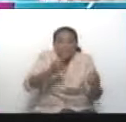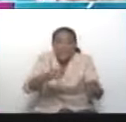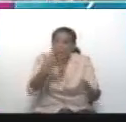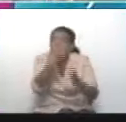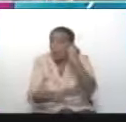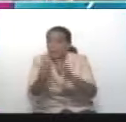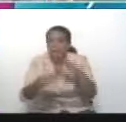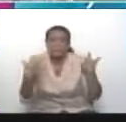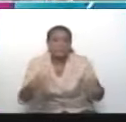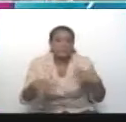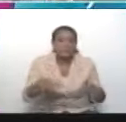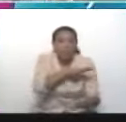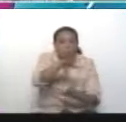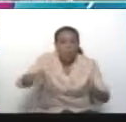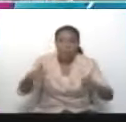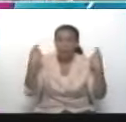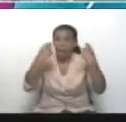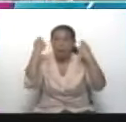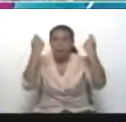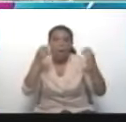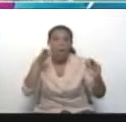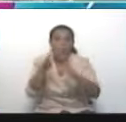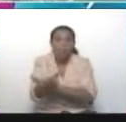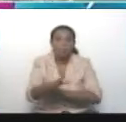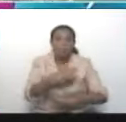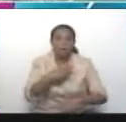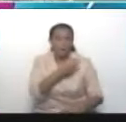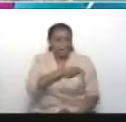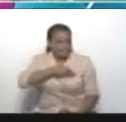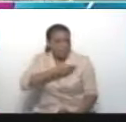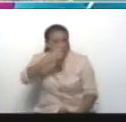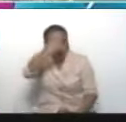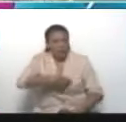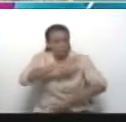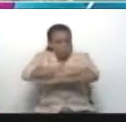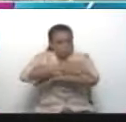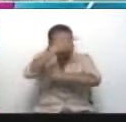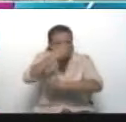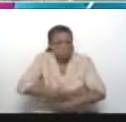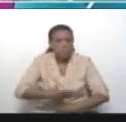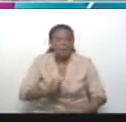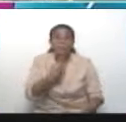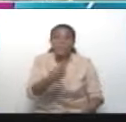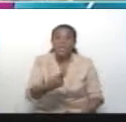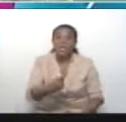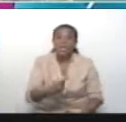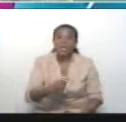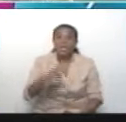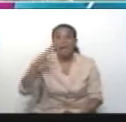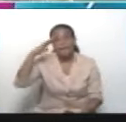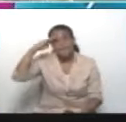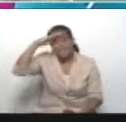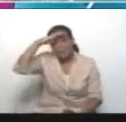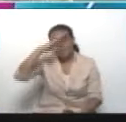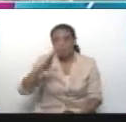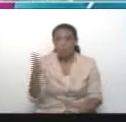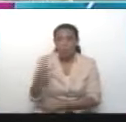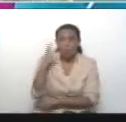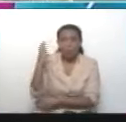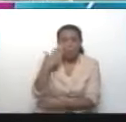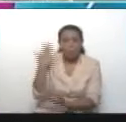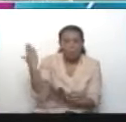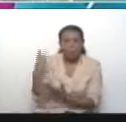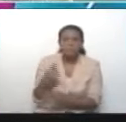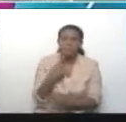permanente en los medios, ahora en las redes, contra su moral. Dijo el presidente Petro, algo realmente que